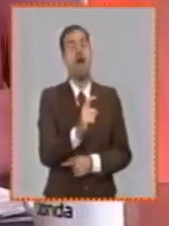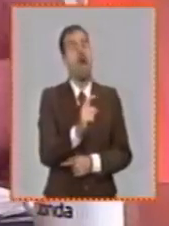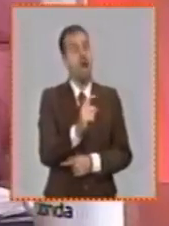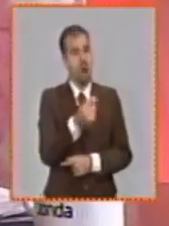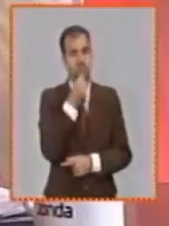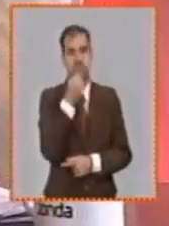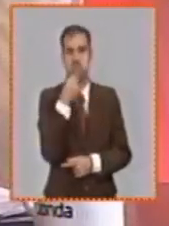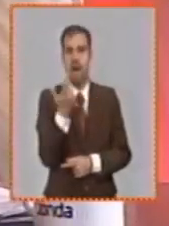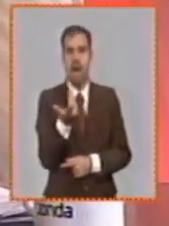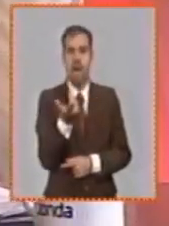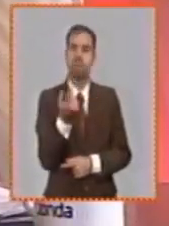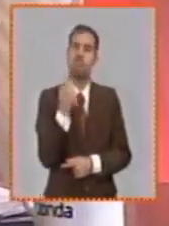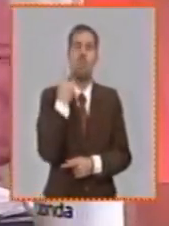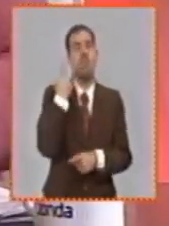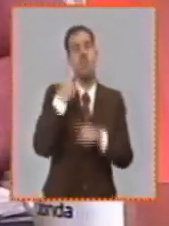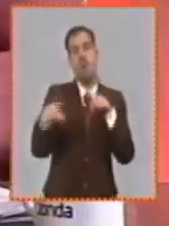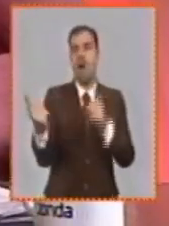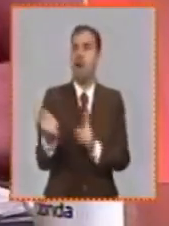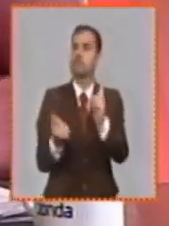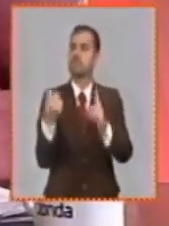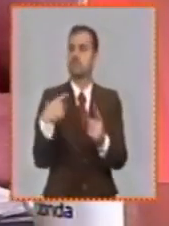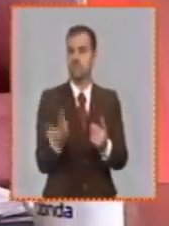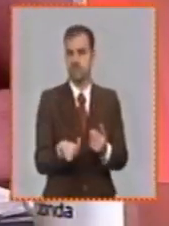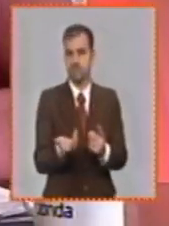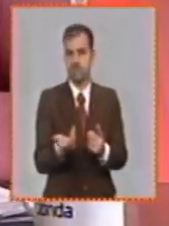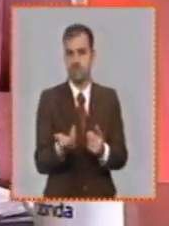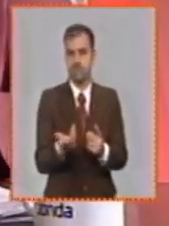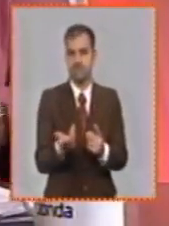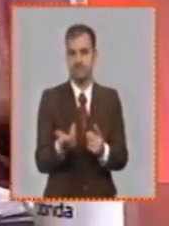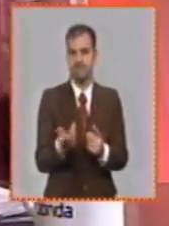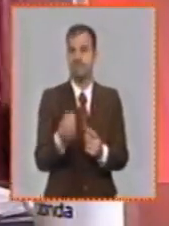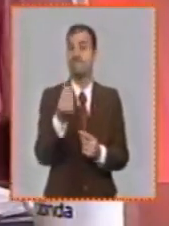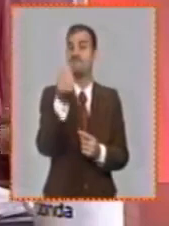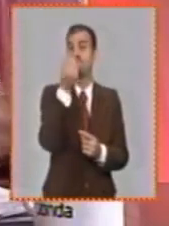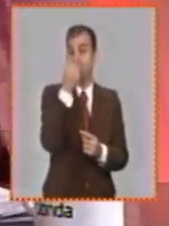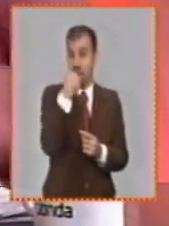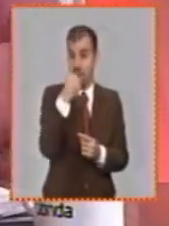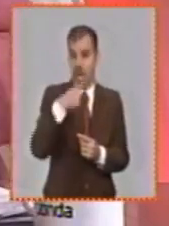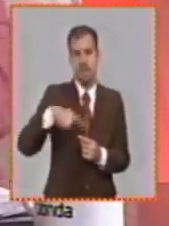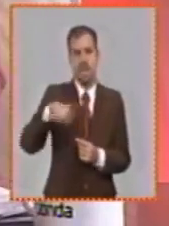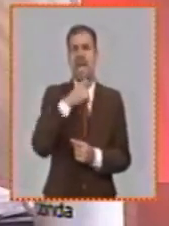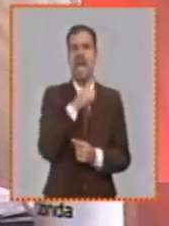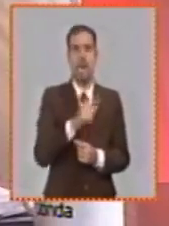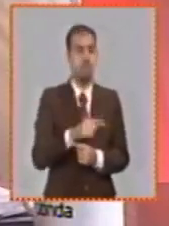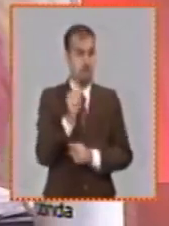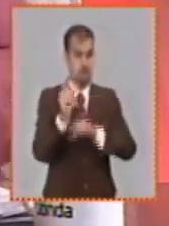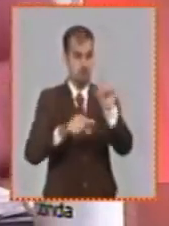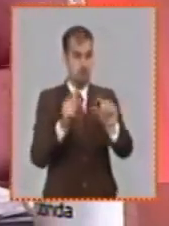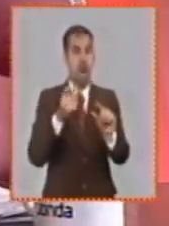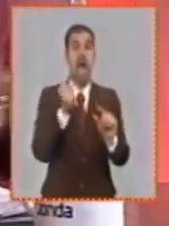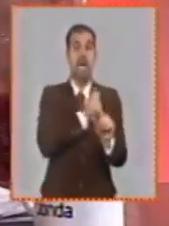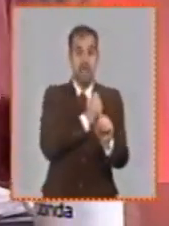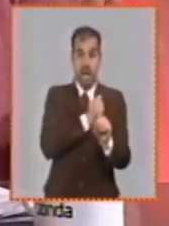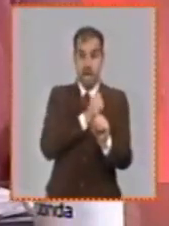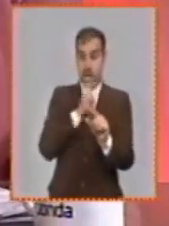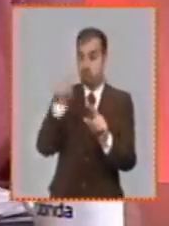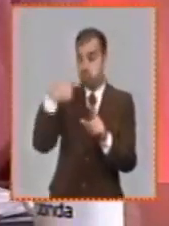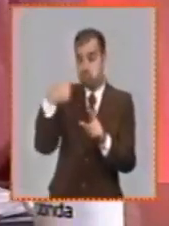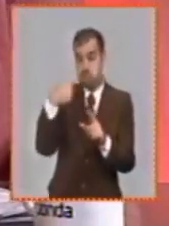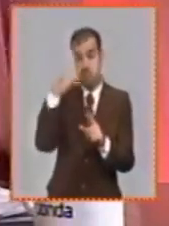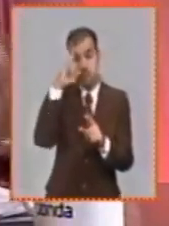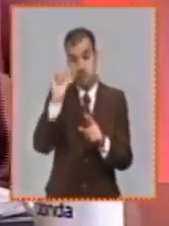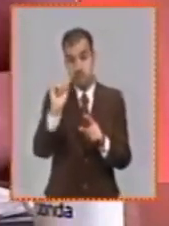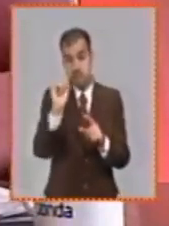tengan la posibilidad de dar opcionales que son alimentos que van a ser opcionales para quien lo quiera adquirir